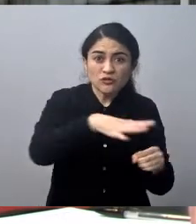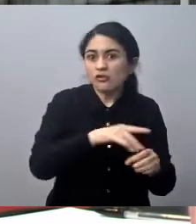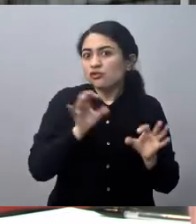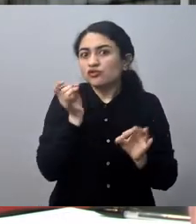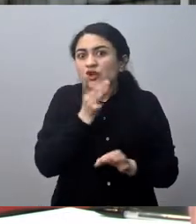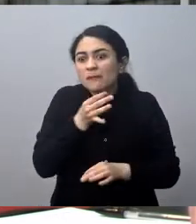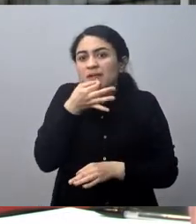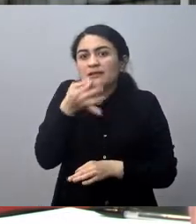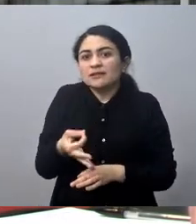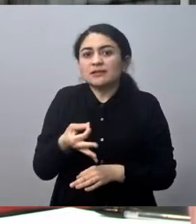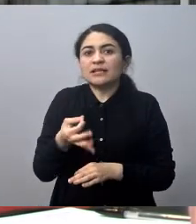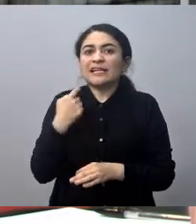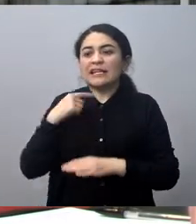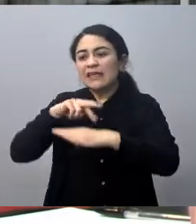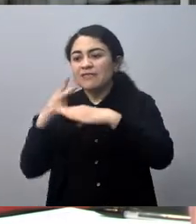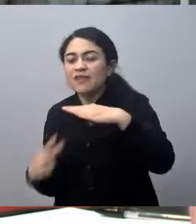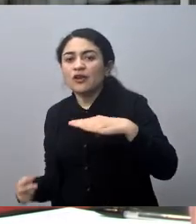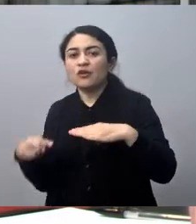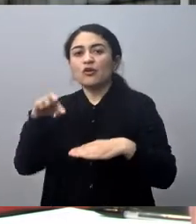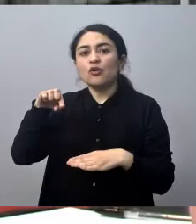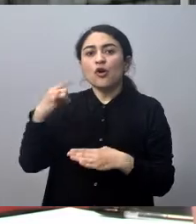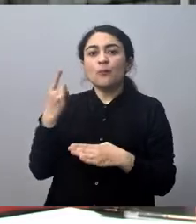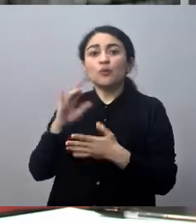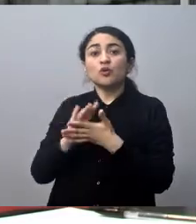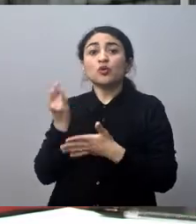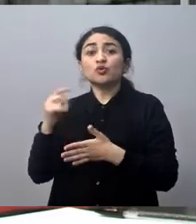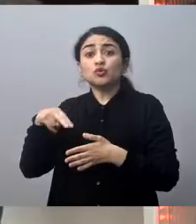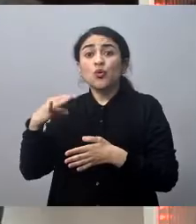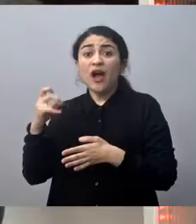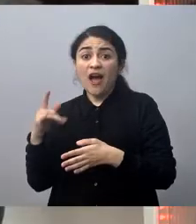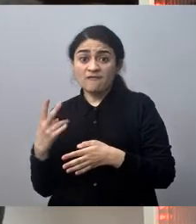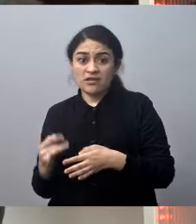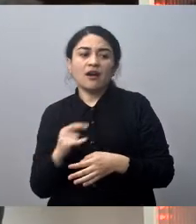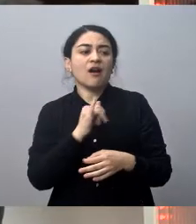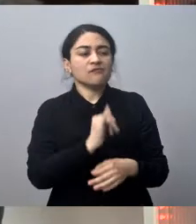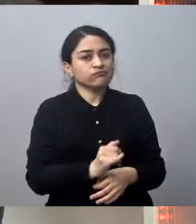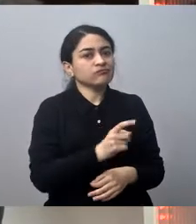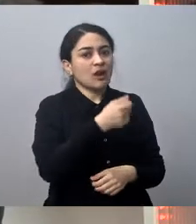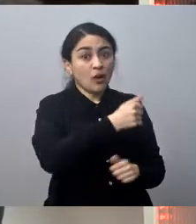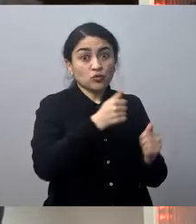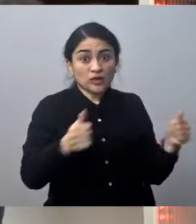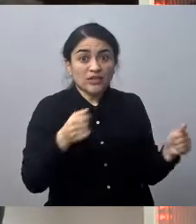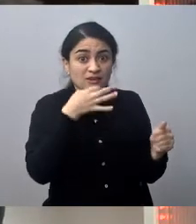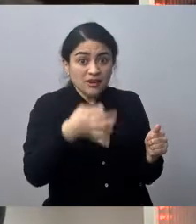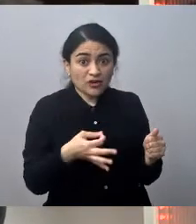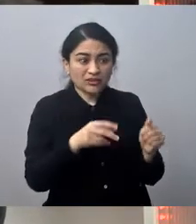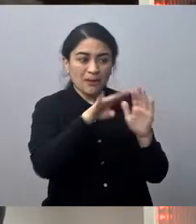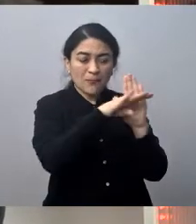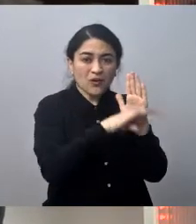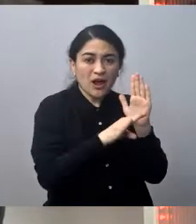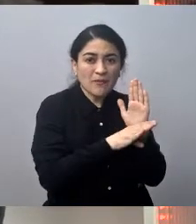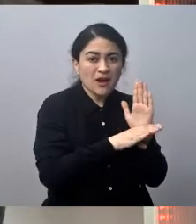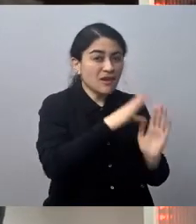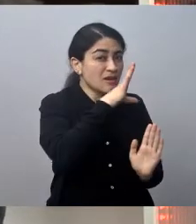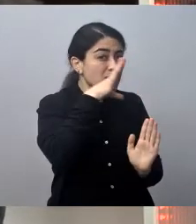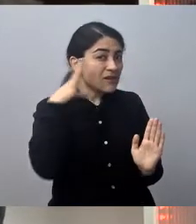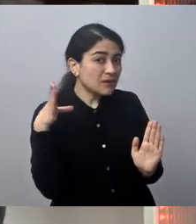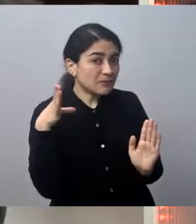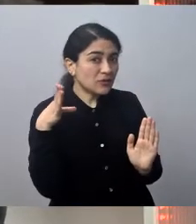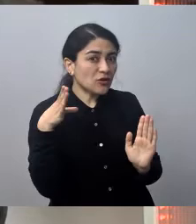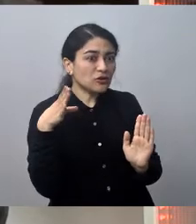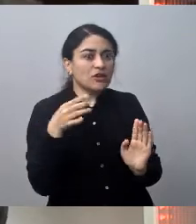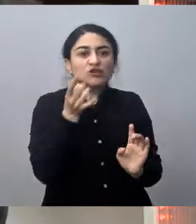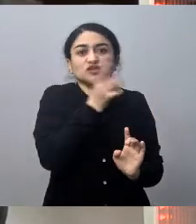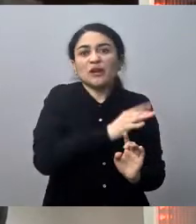¿se hablaba solo de Quintero o solo de Puchún Cabí? De hecho, las autoridades, incluido el presidente, hablan de este plan de descontaminación que por fin iba a llegar,